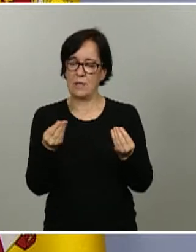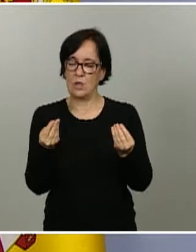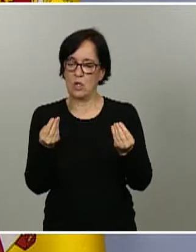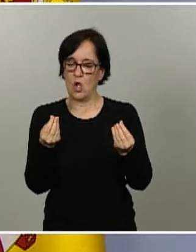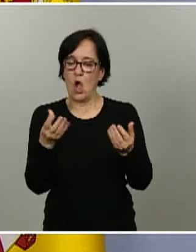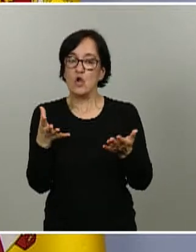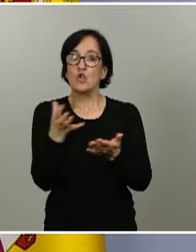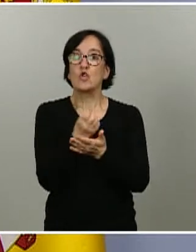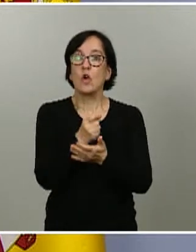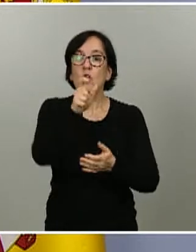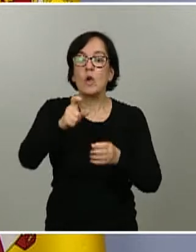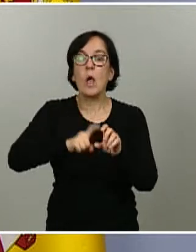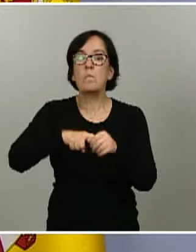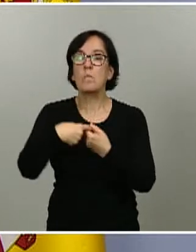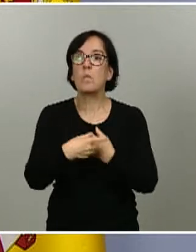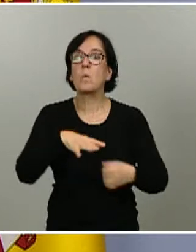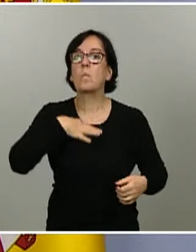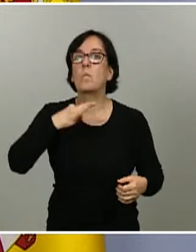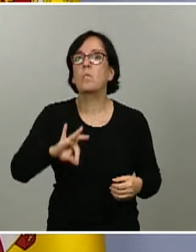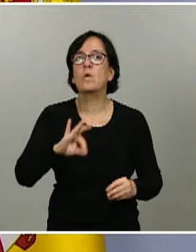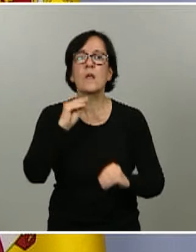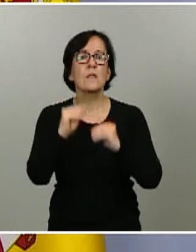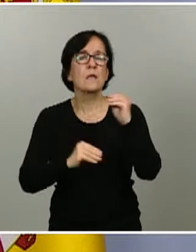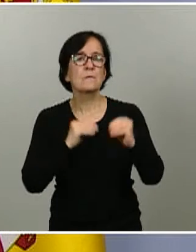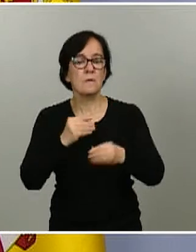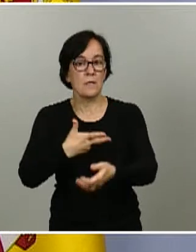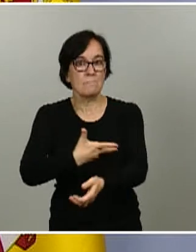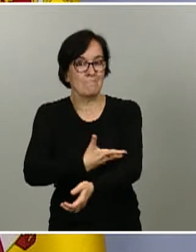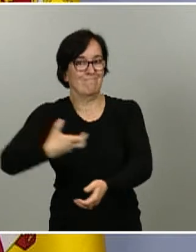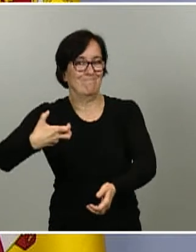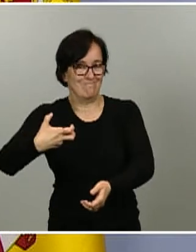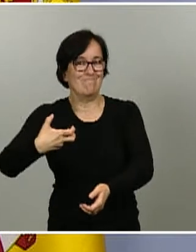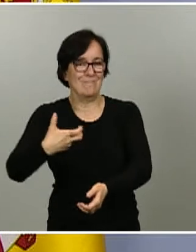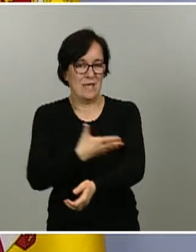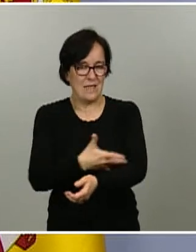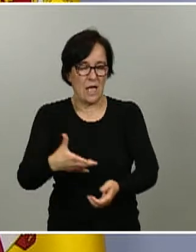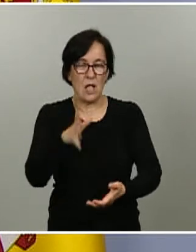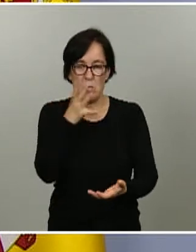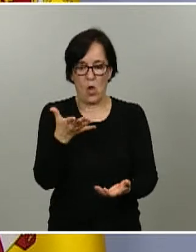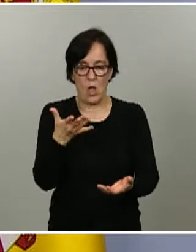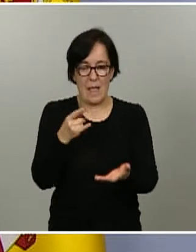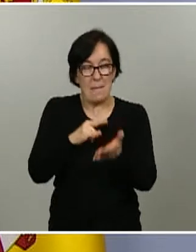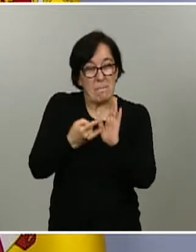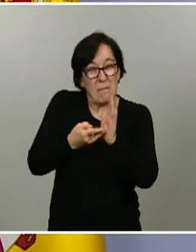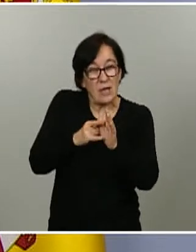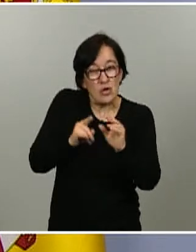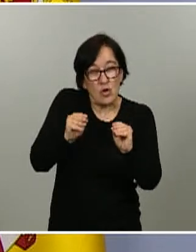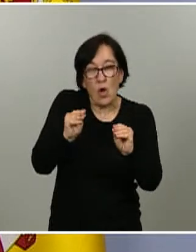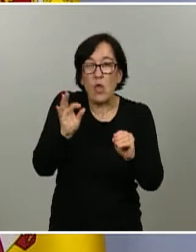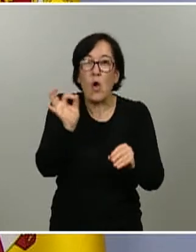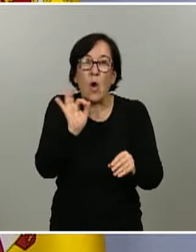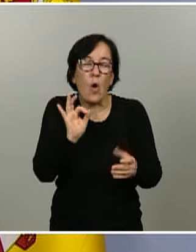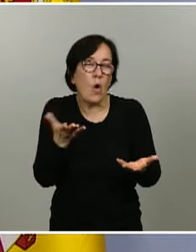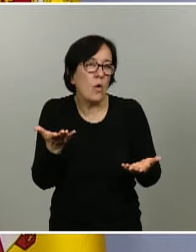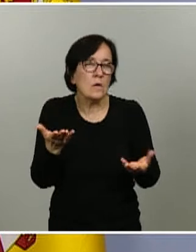participantes pudieran realizarse una extracción de sangre por este método, o, en fin,